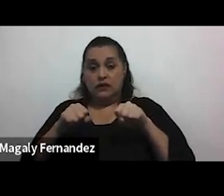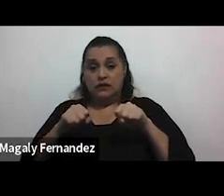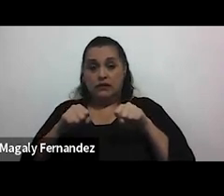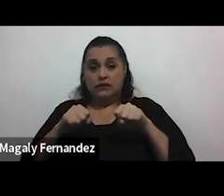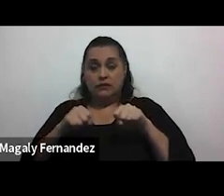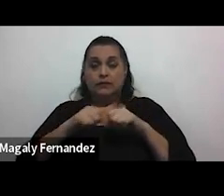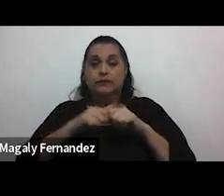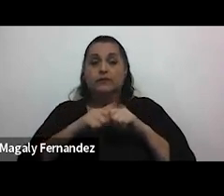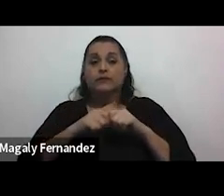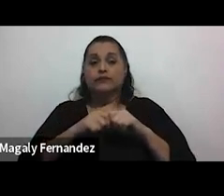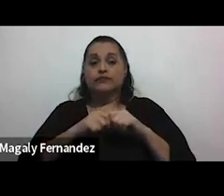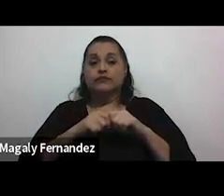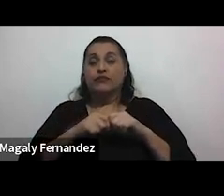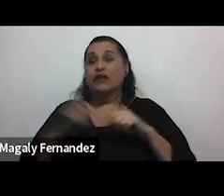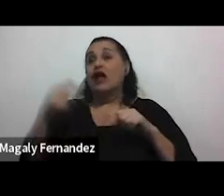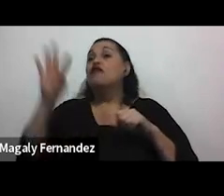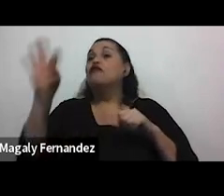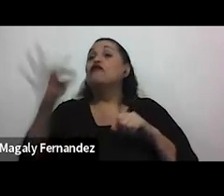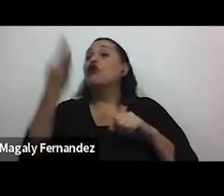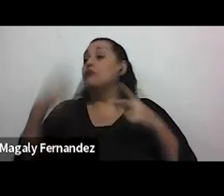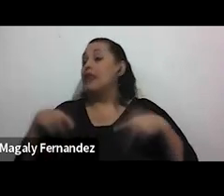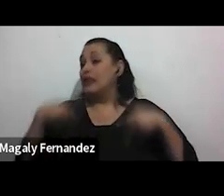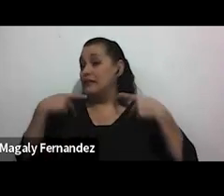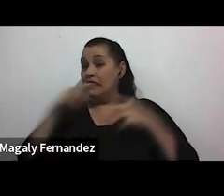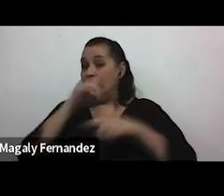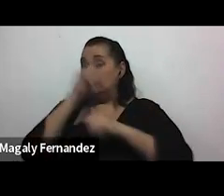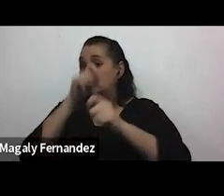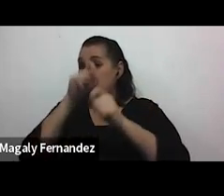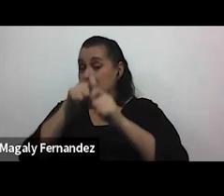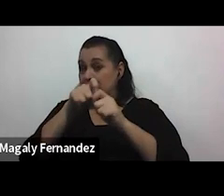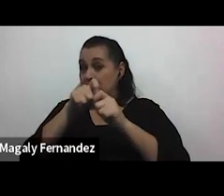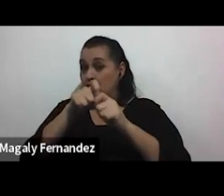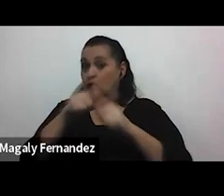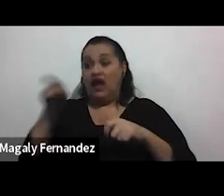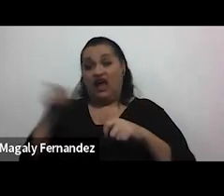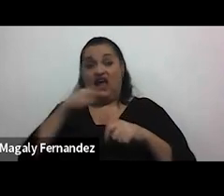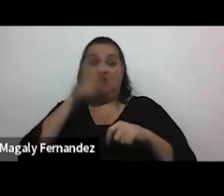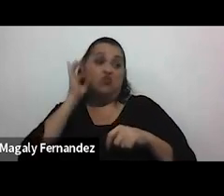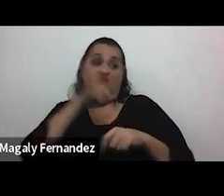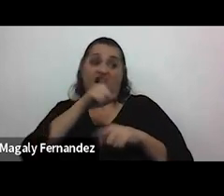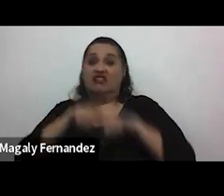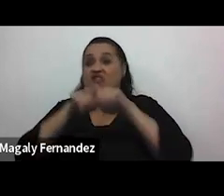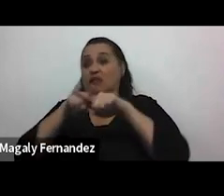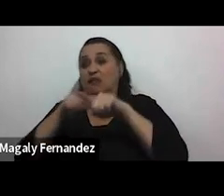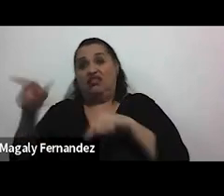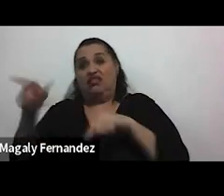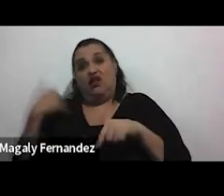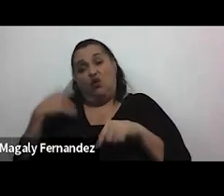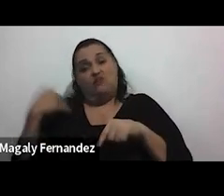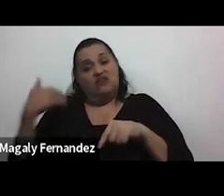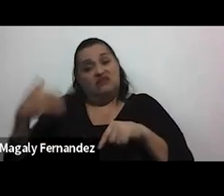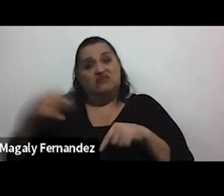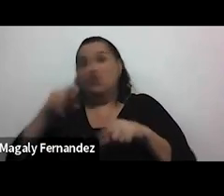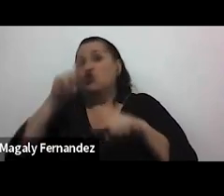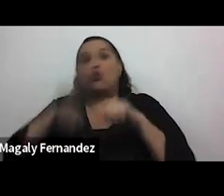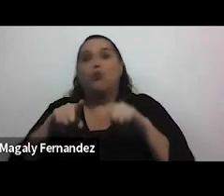de un estilo de vida digamos específico hace que esa dependencia le imposibilite salir de ese vínculo